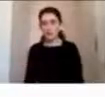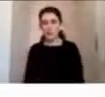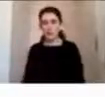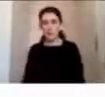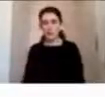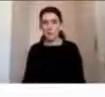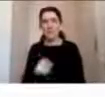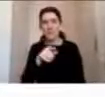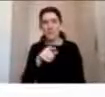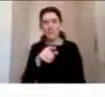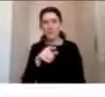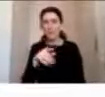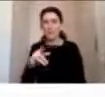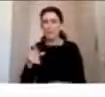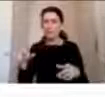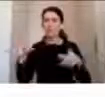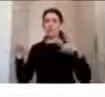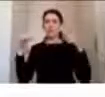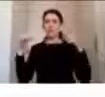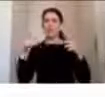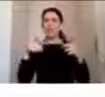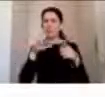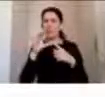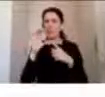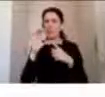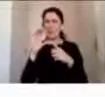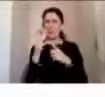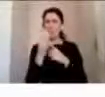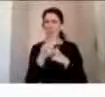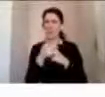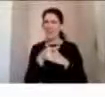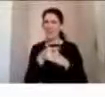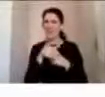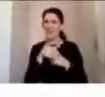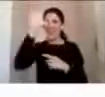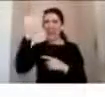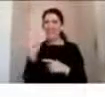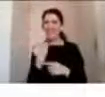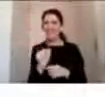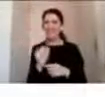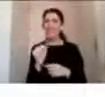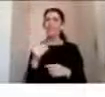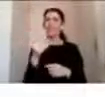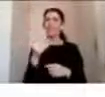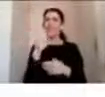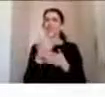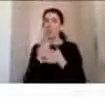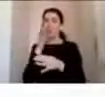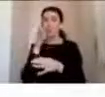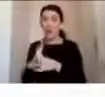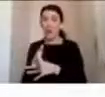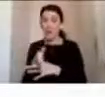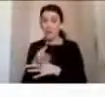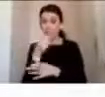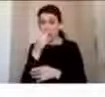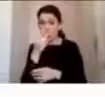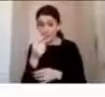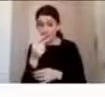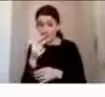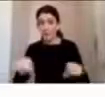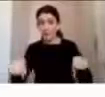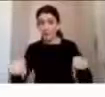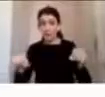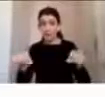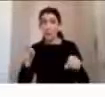impactos culturales cuando uno visita los países del sudeste asiático. Si se dan cuenta, en la moto está el padre